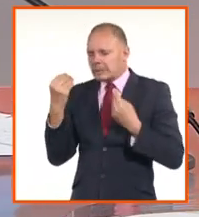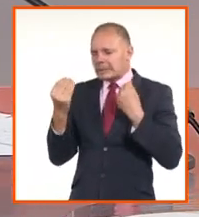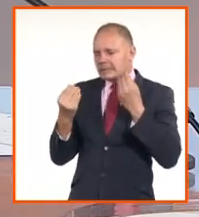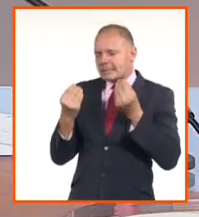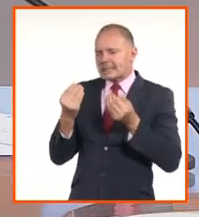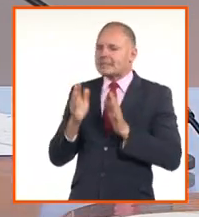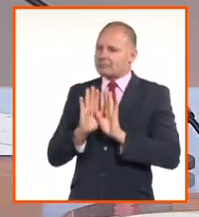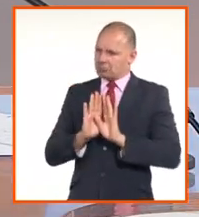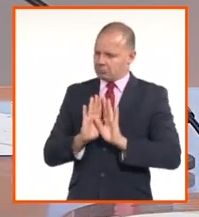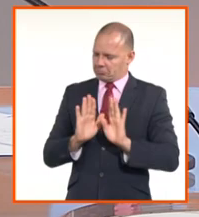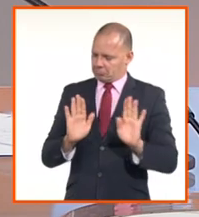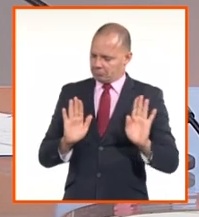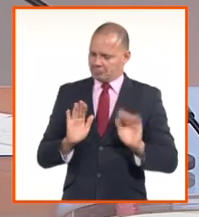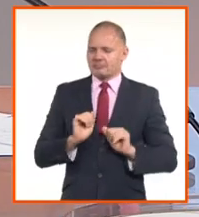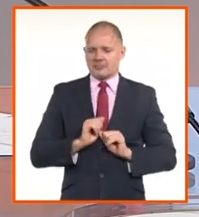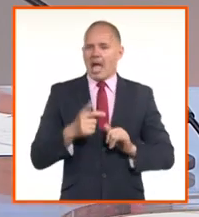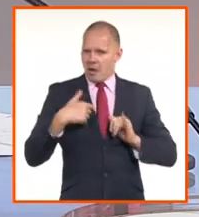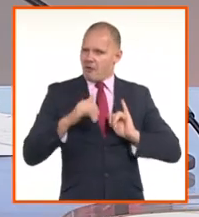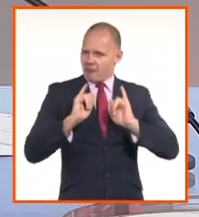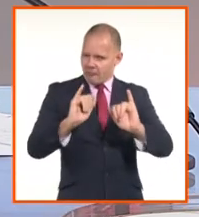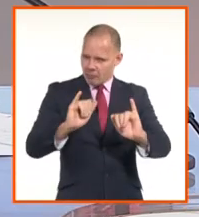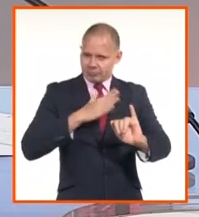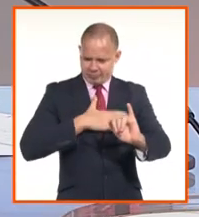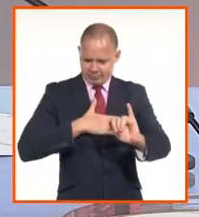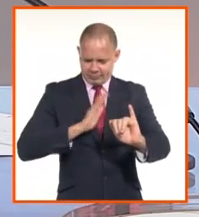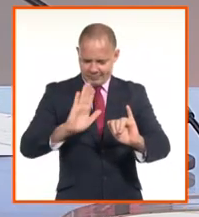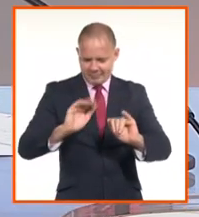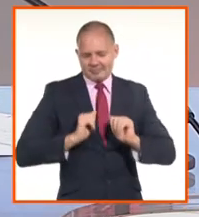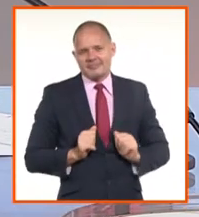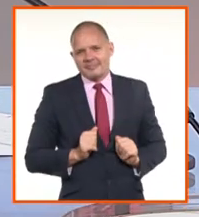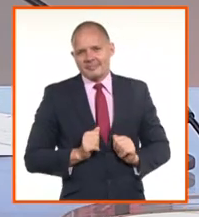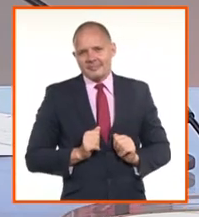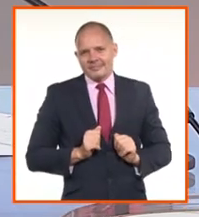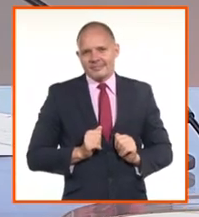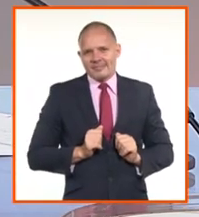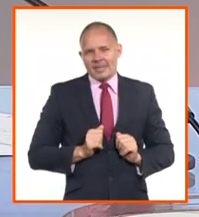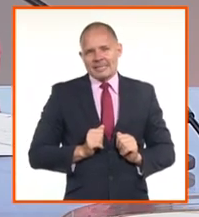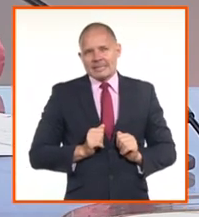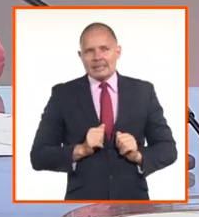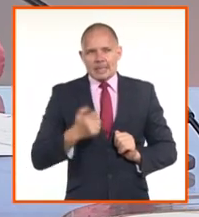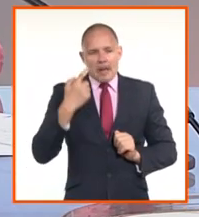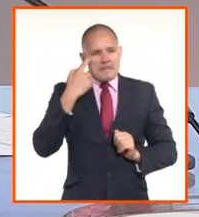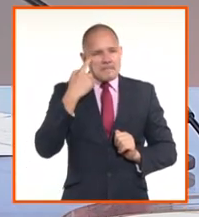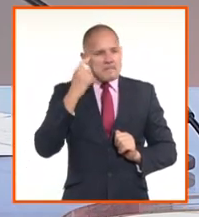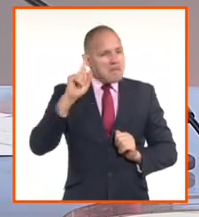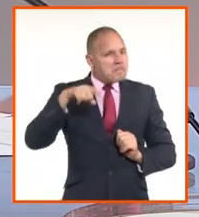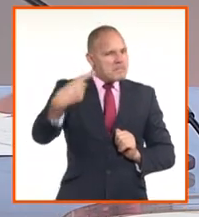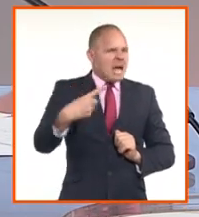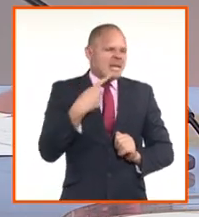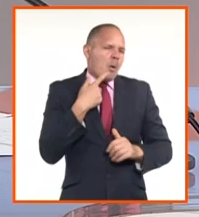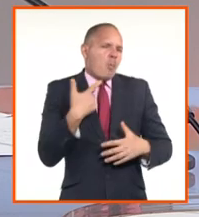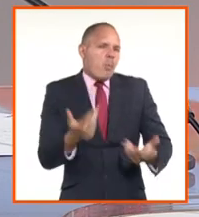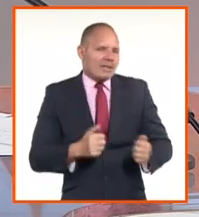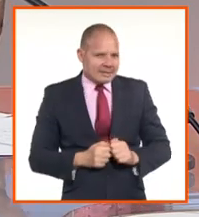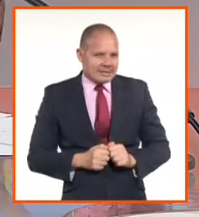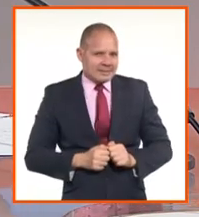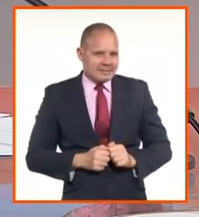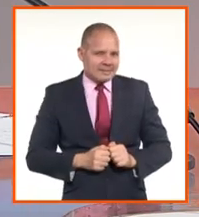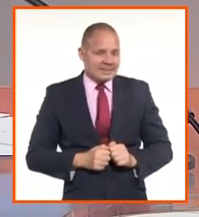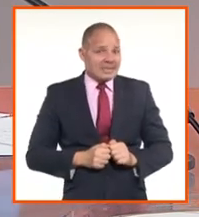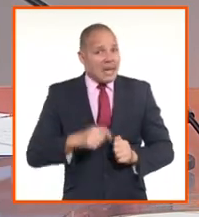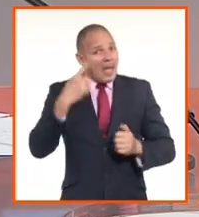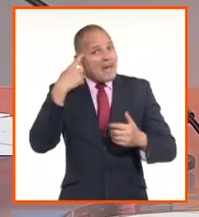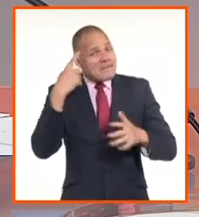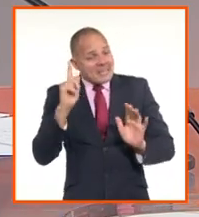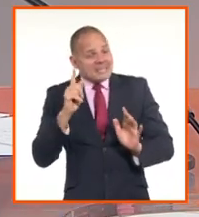que nosotros consideramos que va a tener más expectativas para que las personas o los